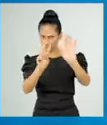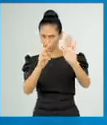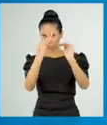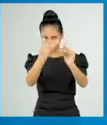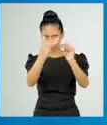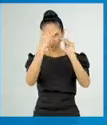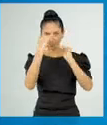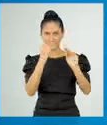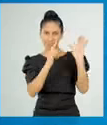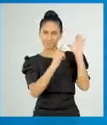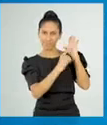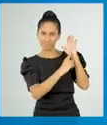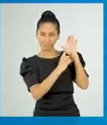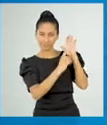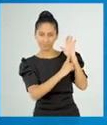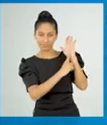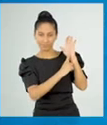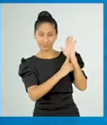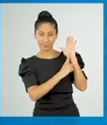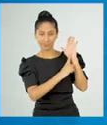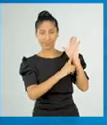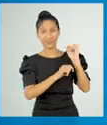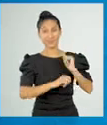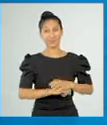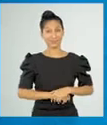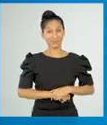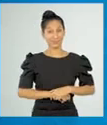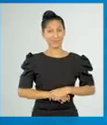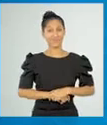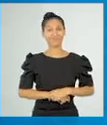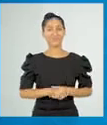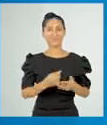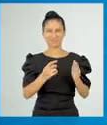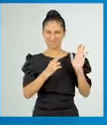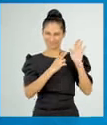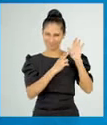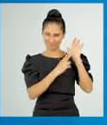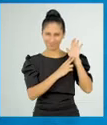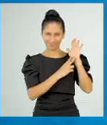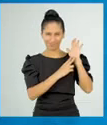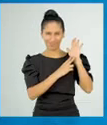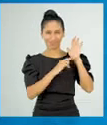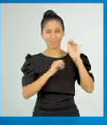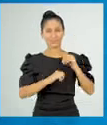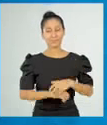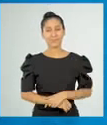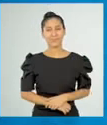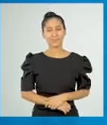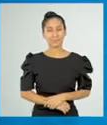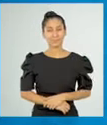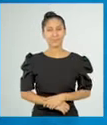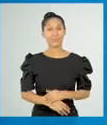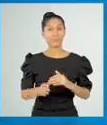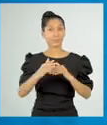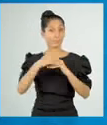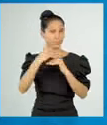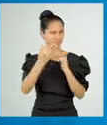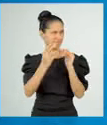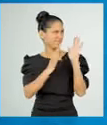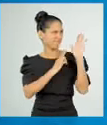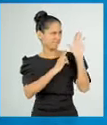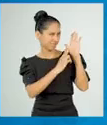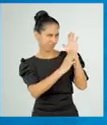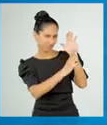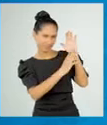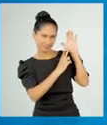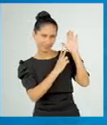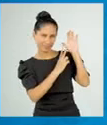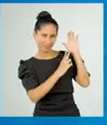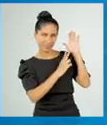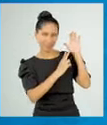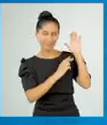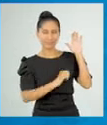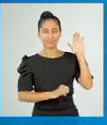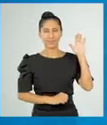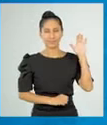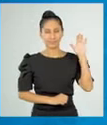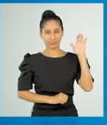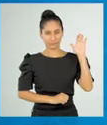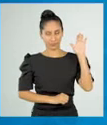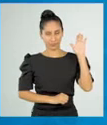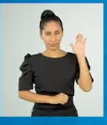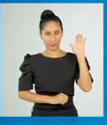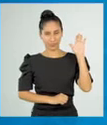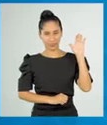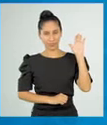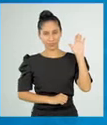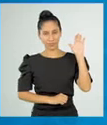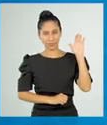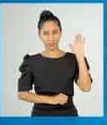Vaciar cuidadosamente la manteca derretida en la otra cubeta vacía. Luego vaciar con cuidado el agua con sosa